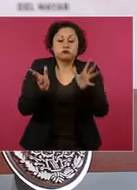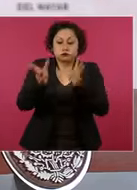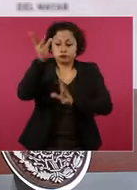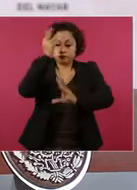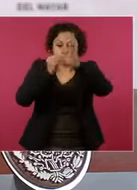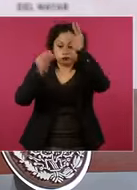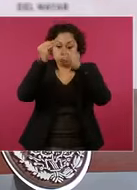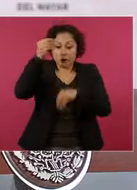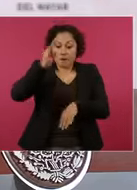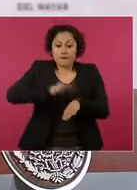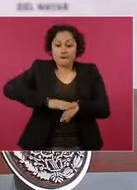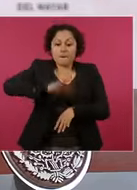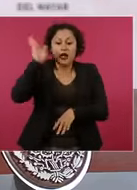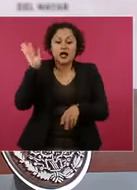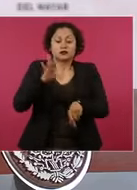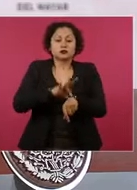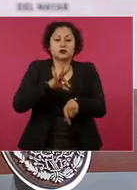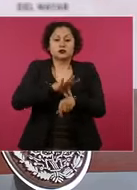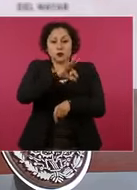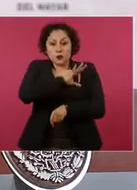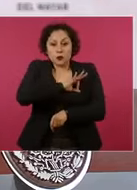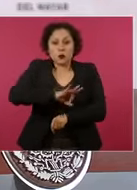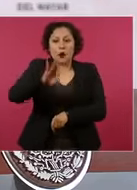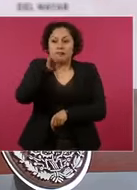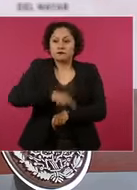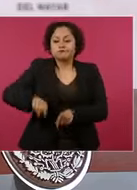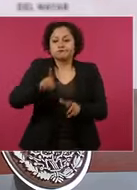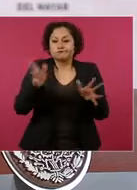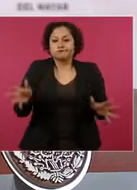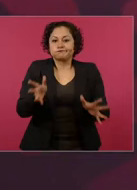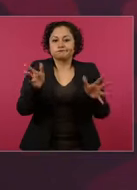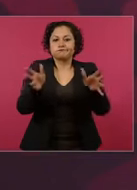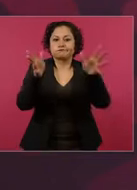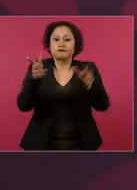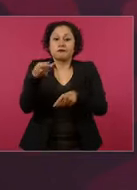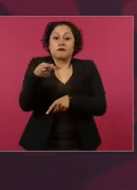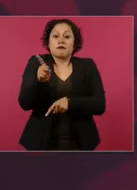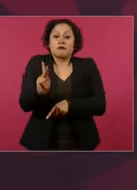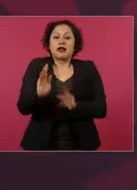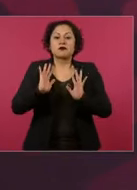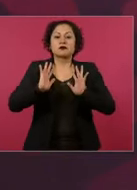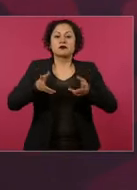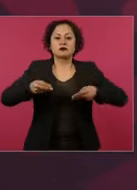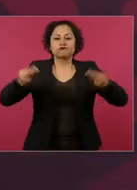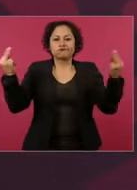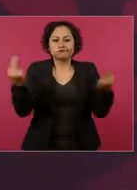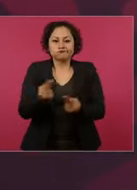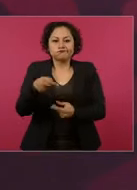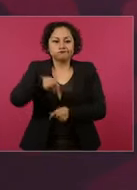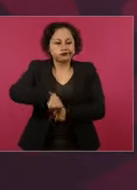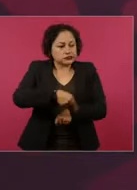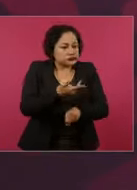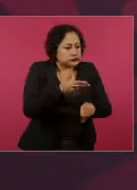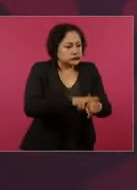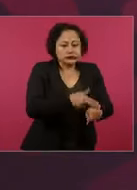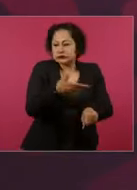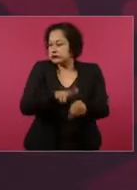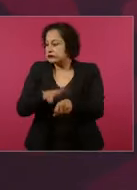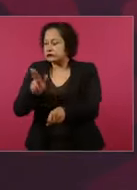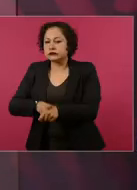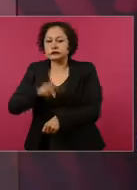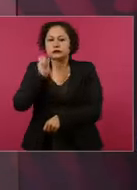El gobierno de Cuba nos están enviando médicos, mujeres, hombres